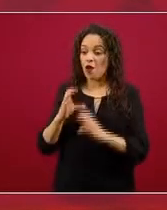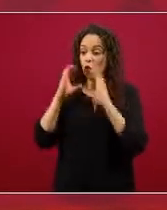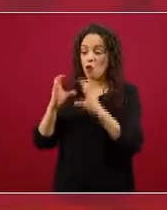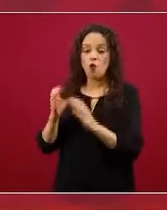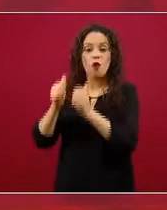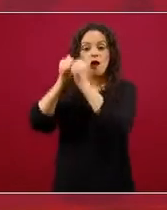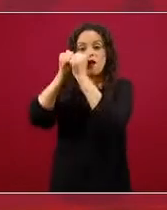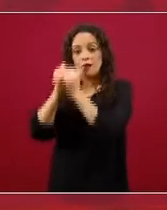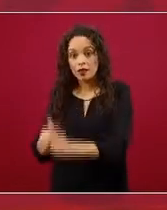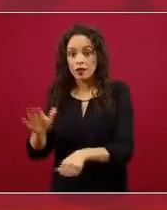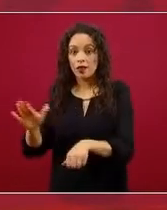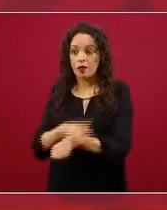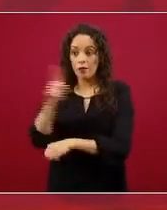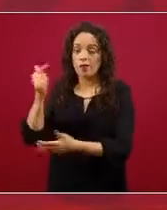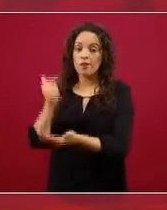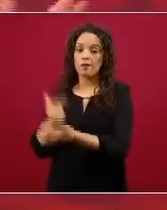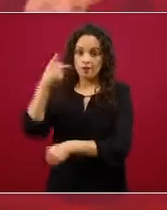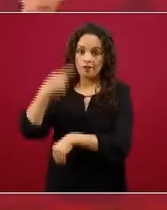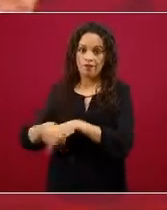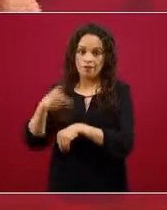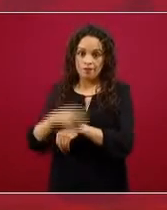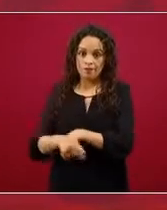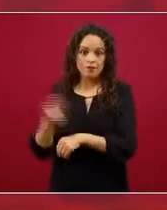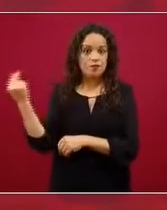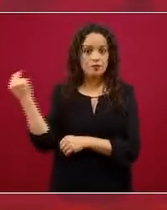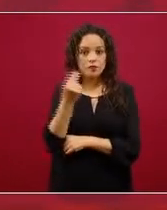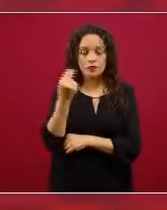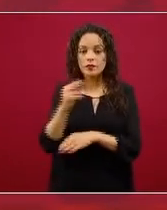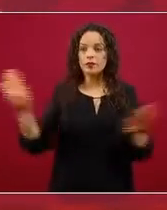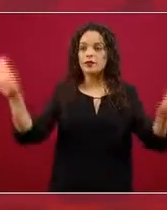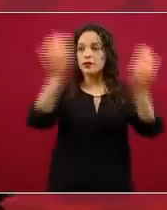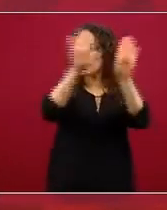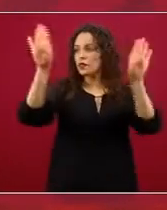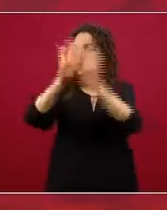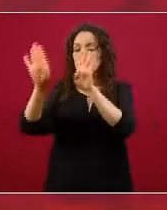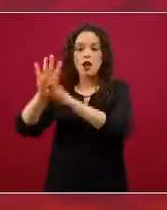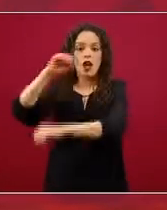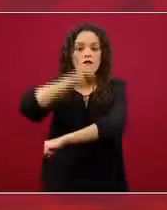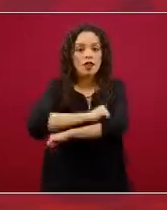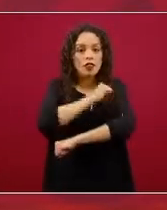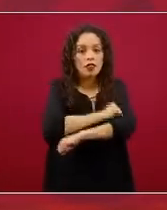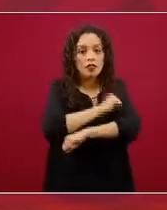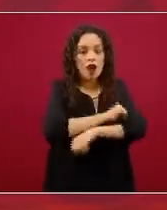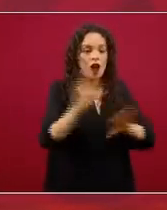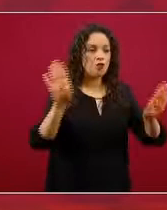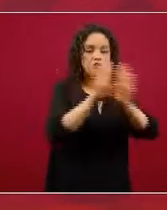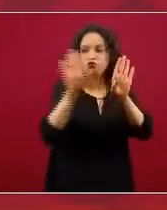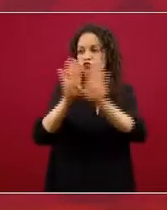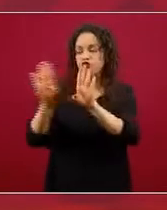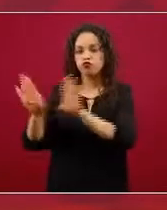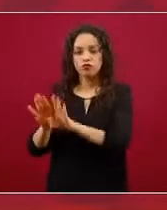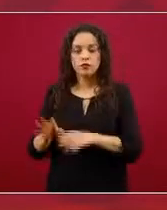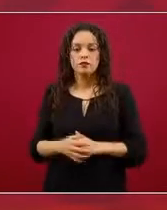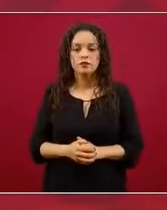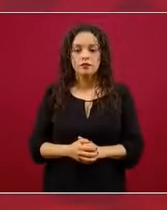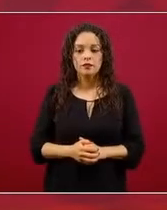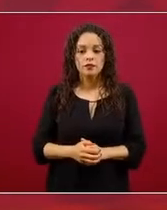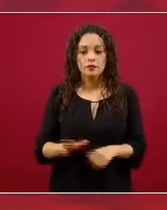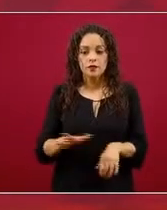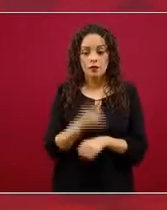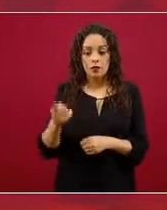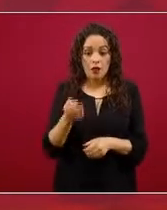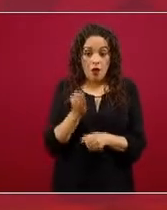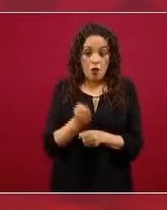permanezca en casa el mayor tiempo posible, hay que mantener cerradas las ventanas cuando esto es posible, desde luego ahorita con la